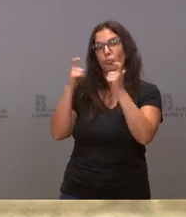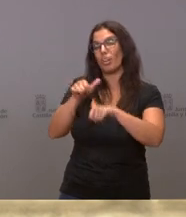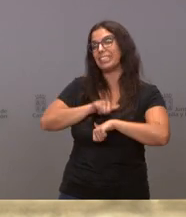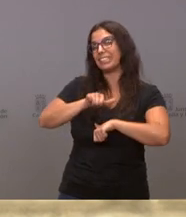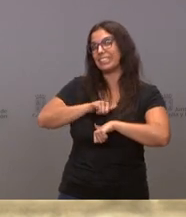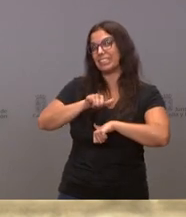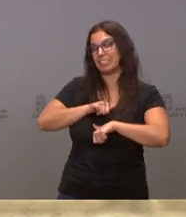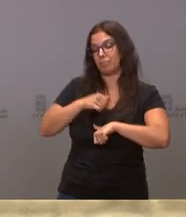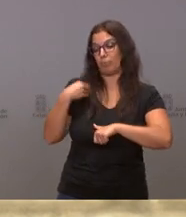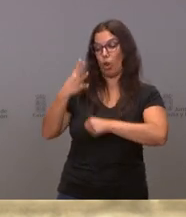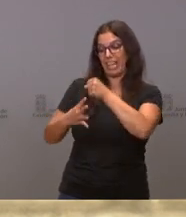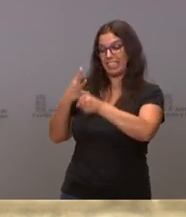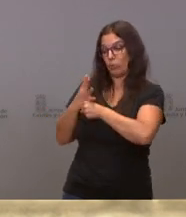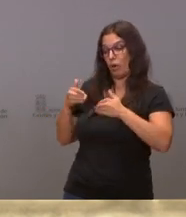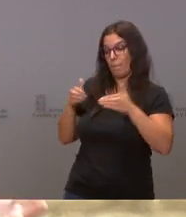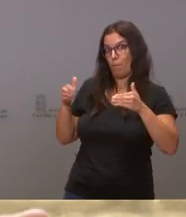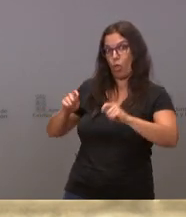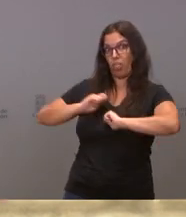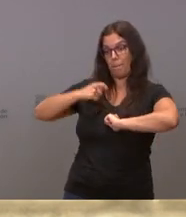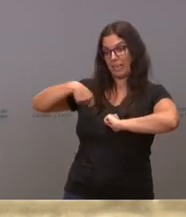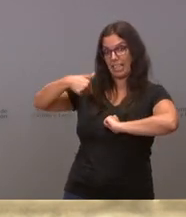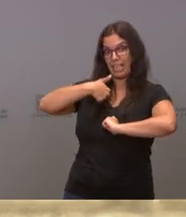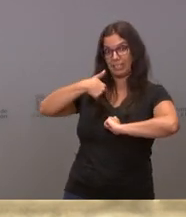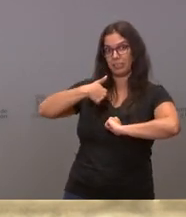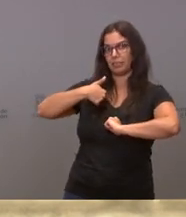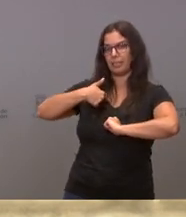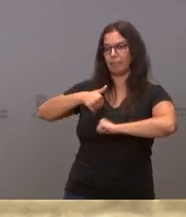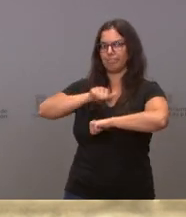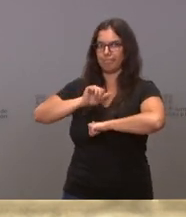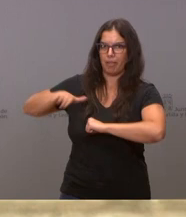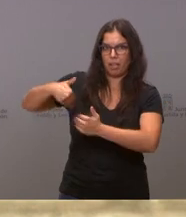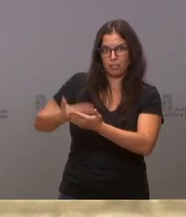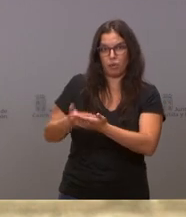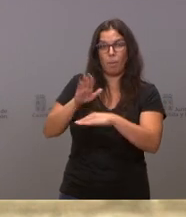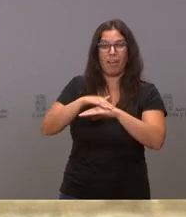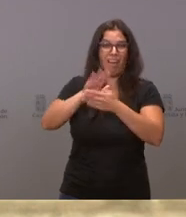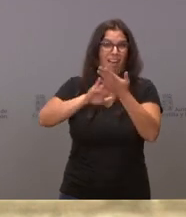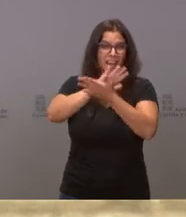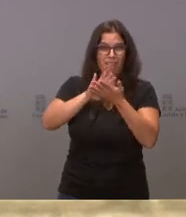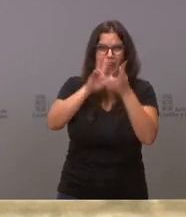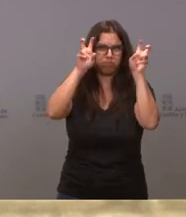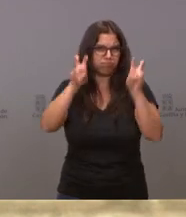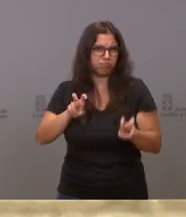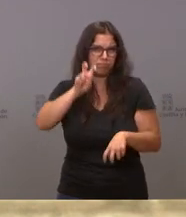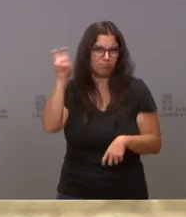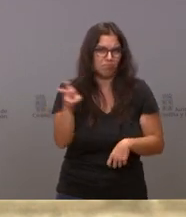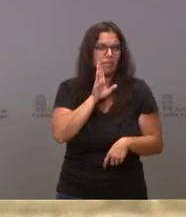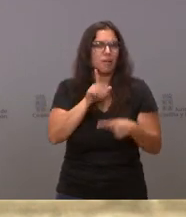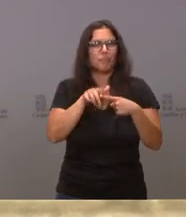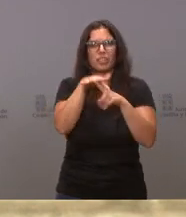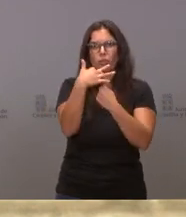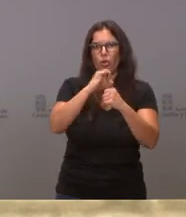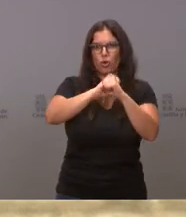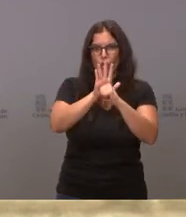principio de legislatura para tratar cuestiones como las que les he mencionado, la situación de la pandemia, los